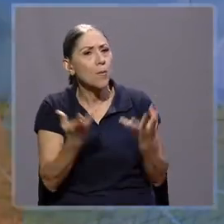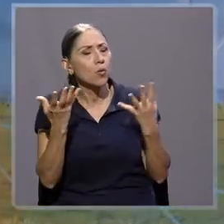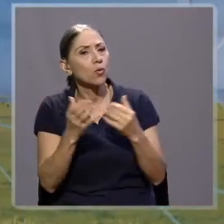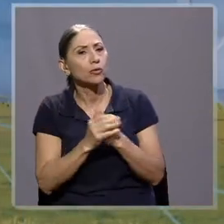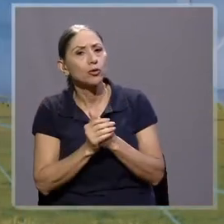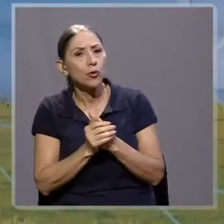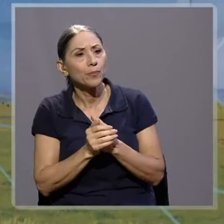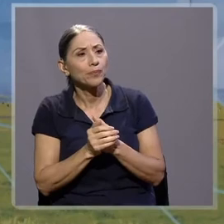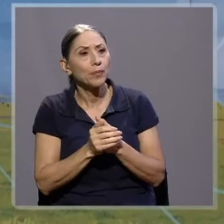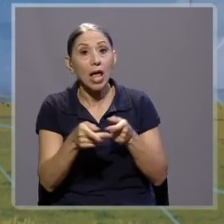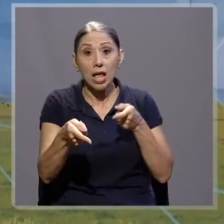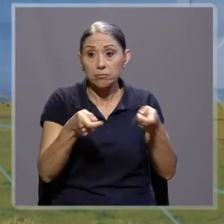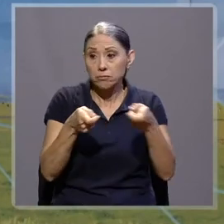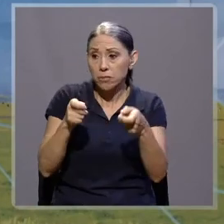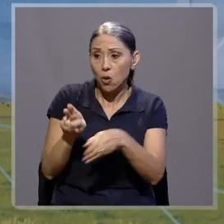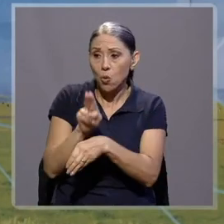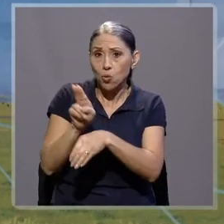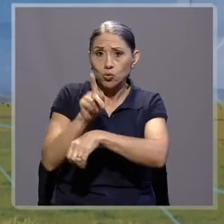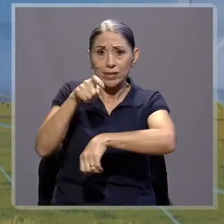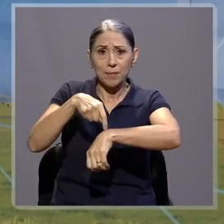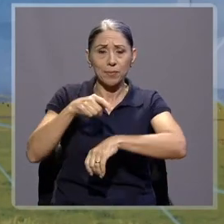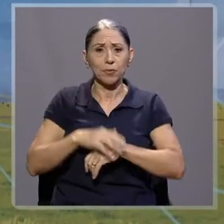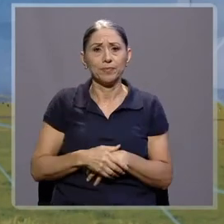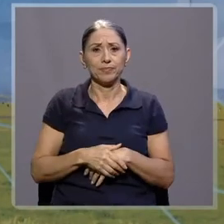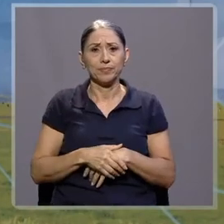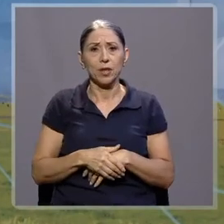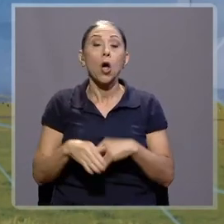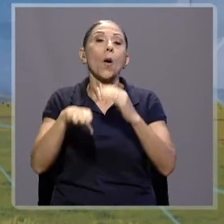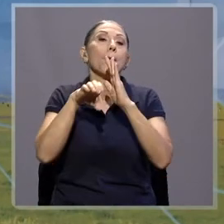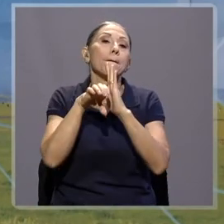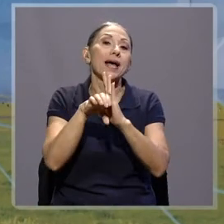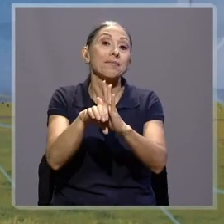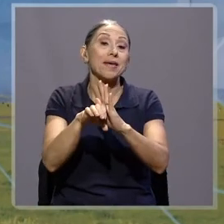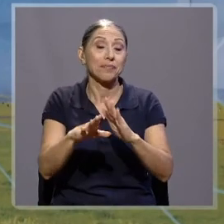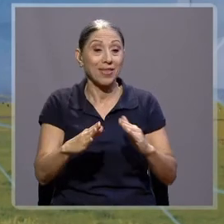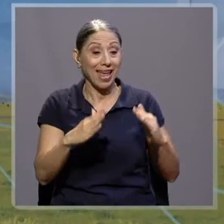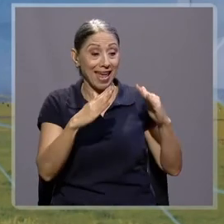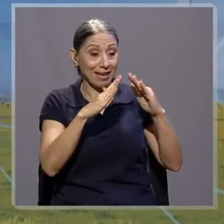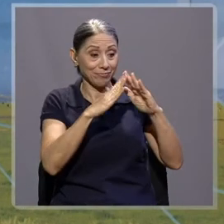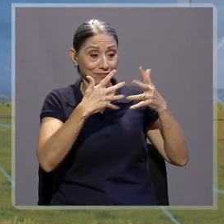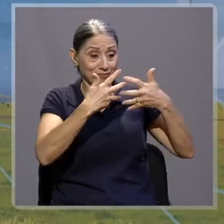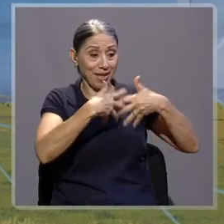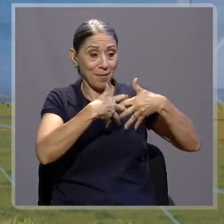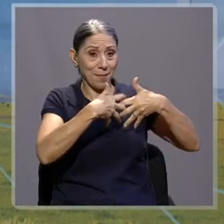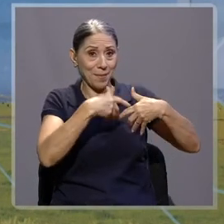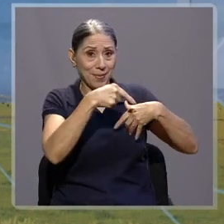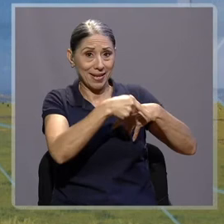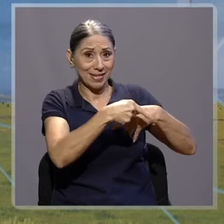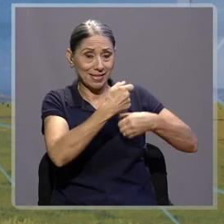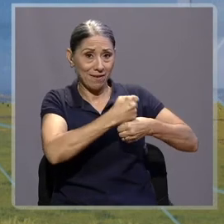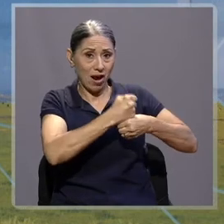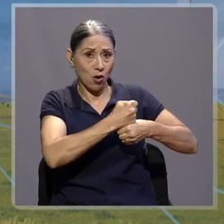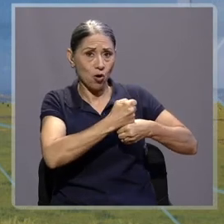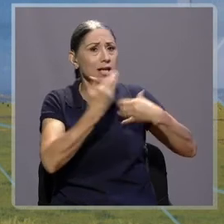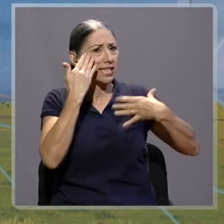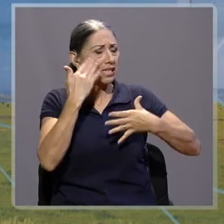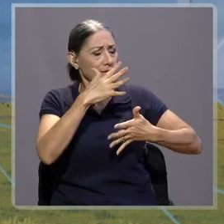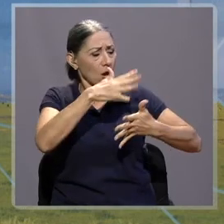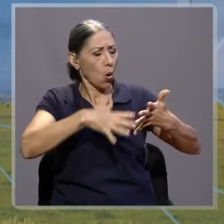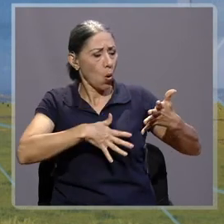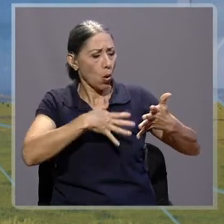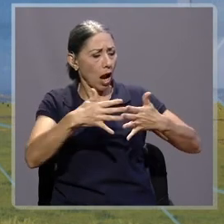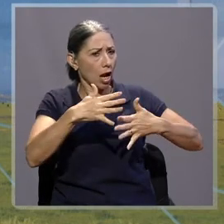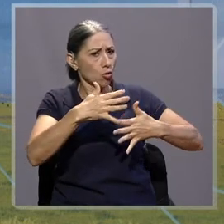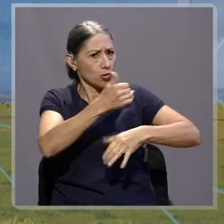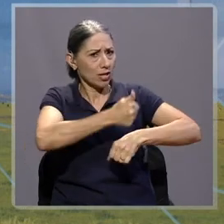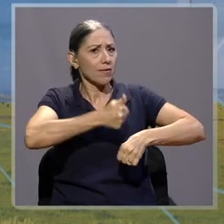el manejo del tiempo. O más bien, por ejemplo, en los lugares de trabajo se tiene como muy establecido cuáles son las horas en las que usted